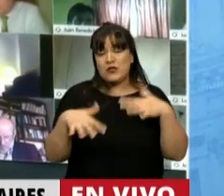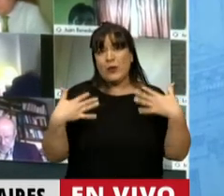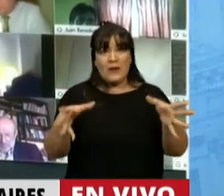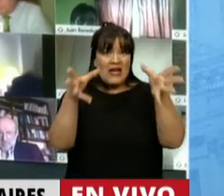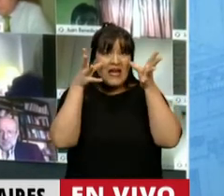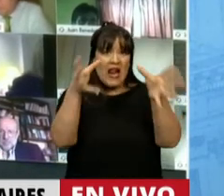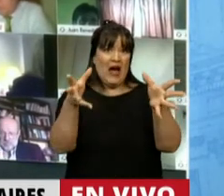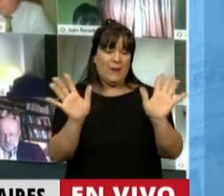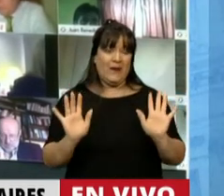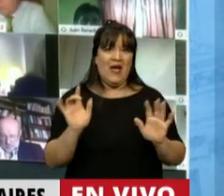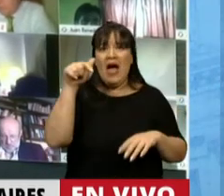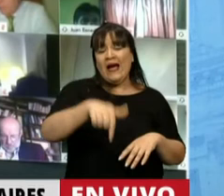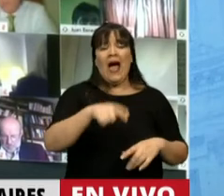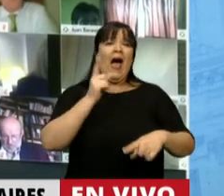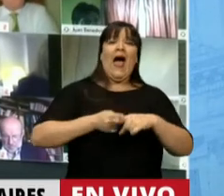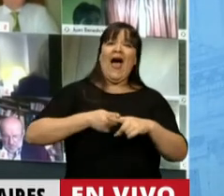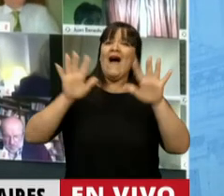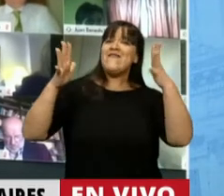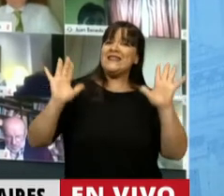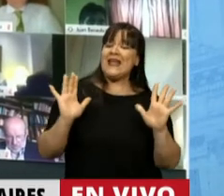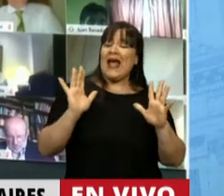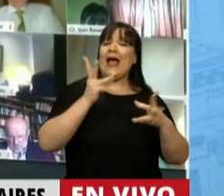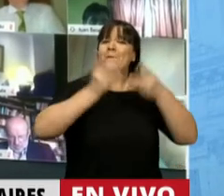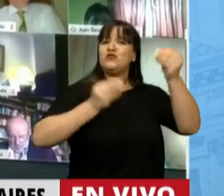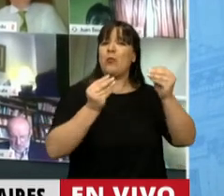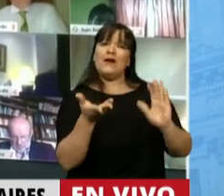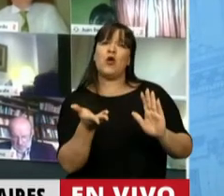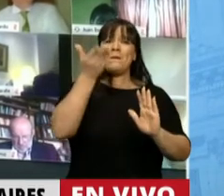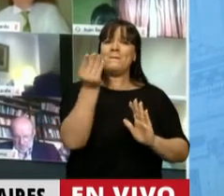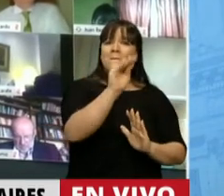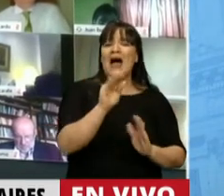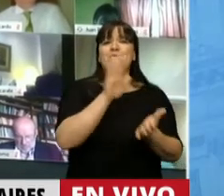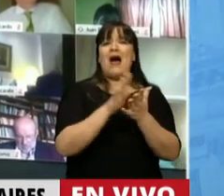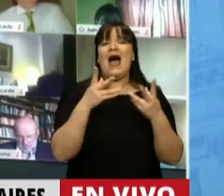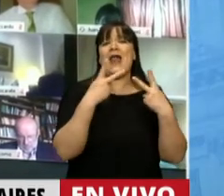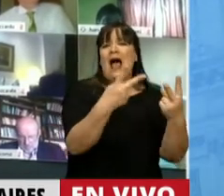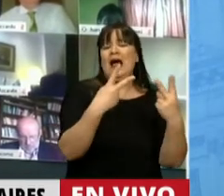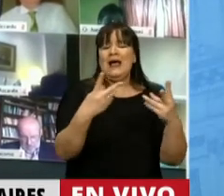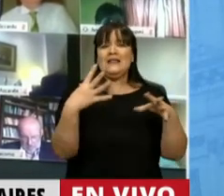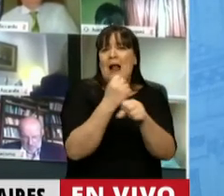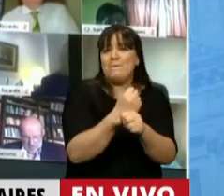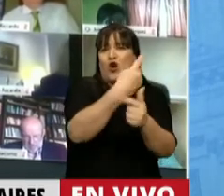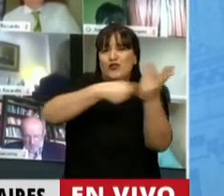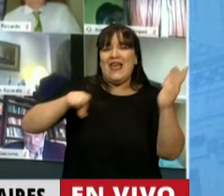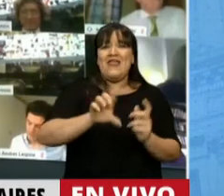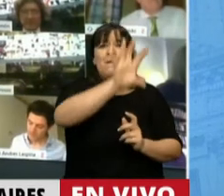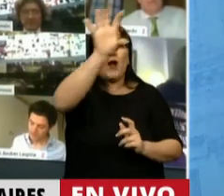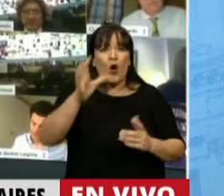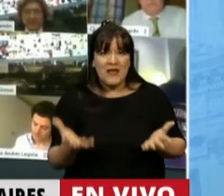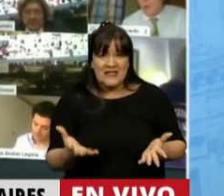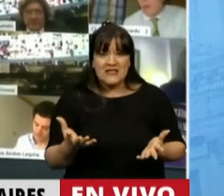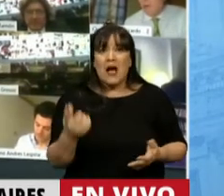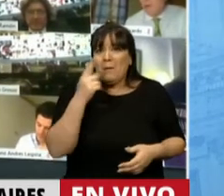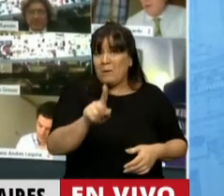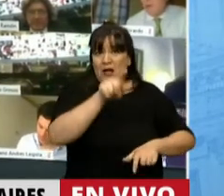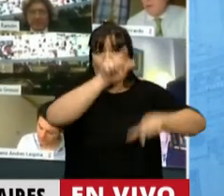grave. Acá se festeja la ampliación del presupuesto para el transporte automotor del interior, cuyas